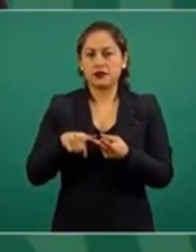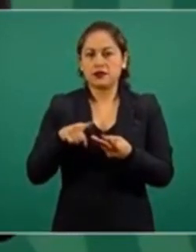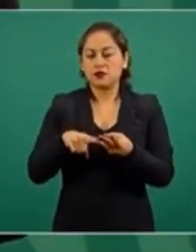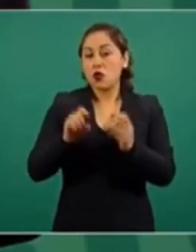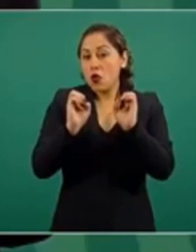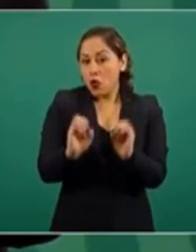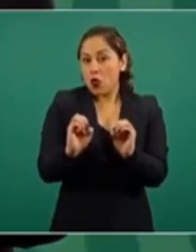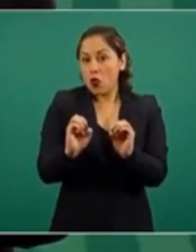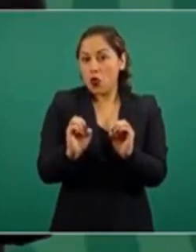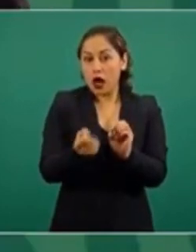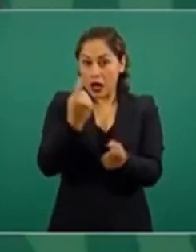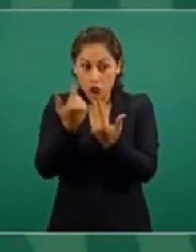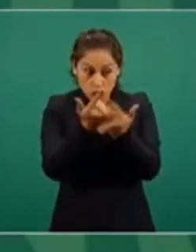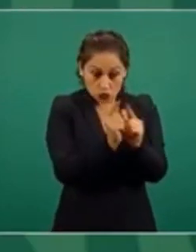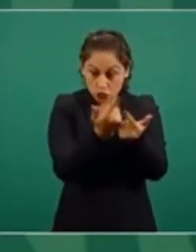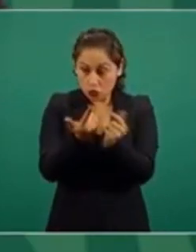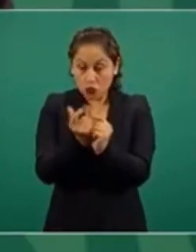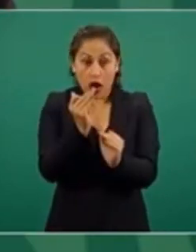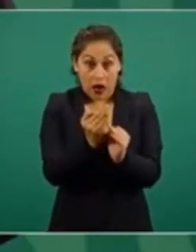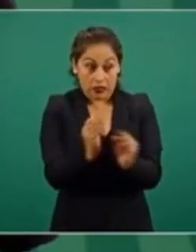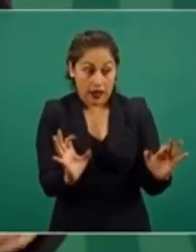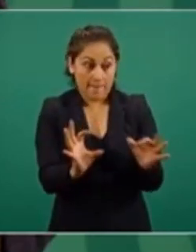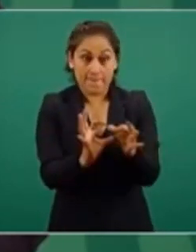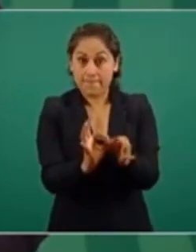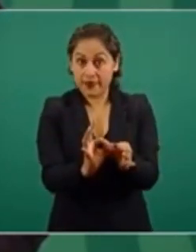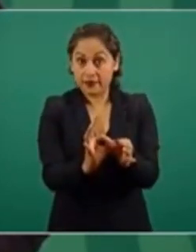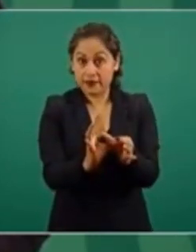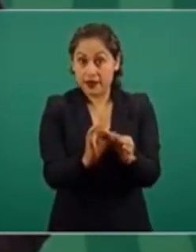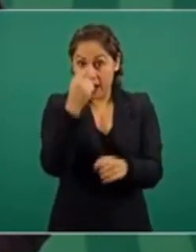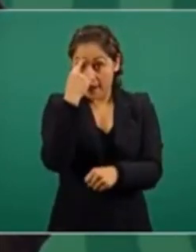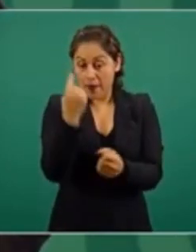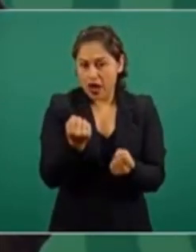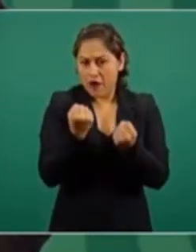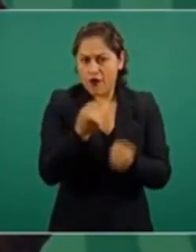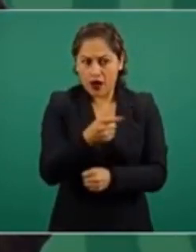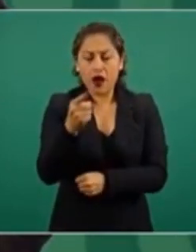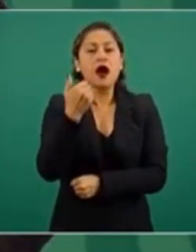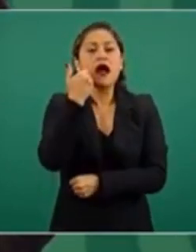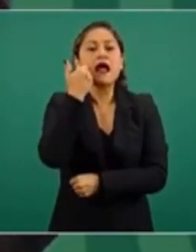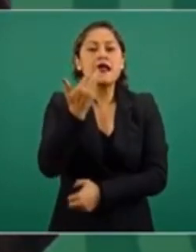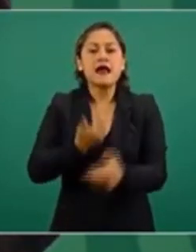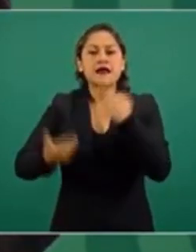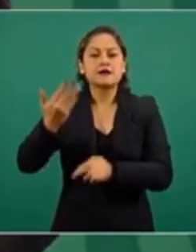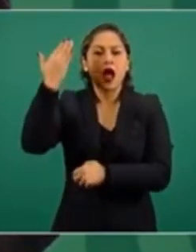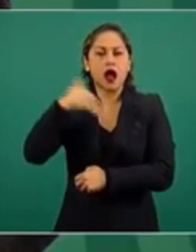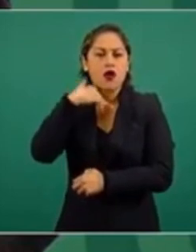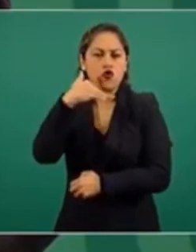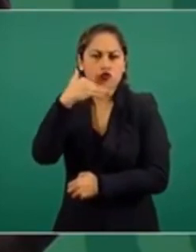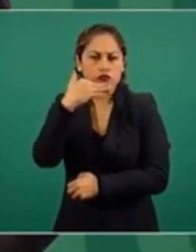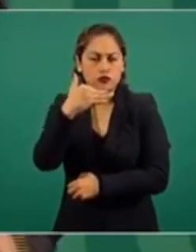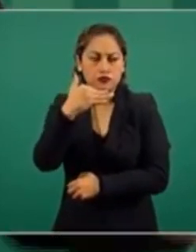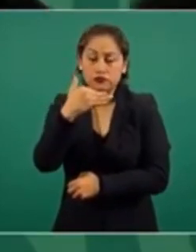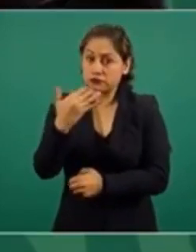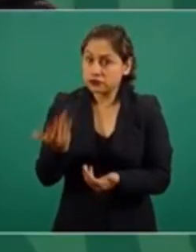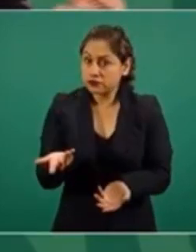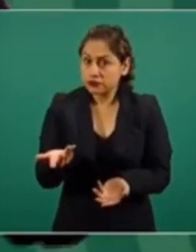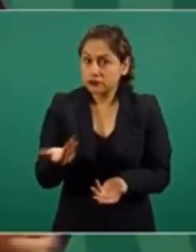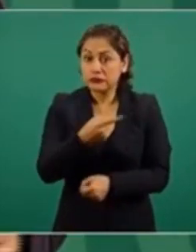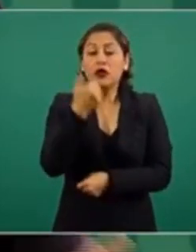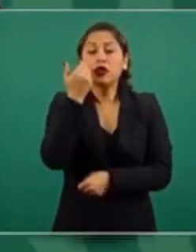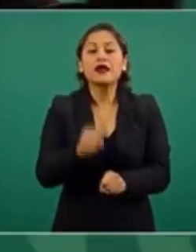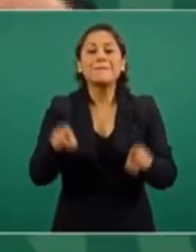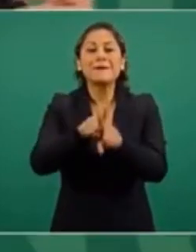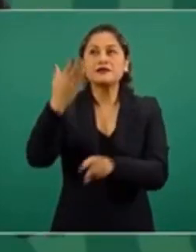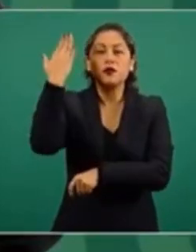...los que ahora se están aliando para que regresen las prácticas de corrupción, que continúe la política